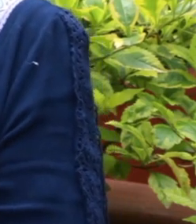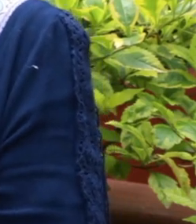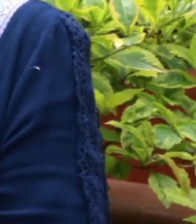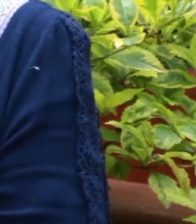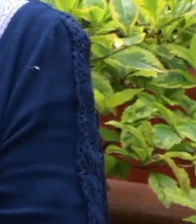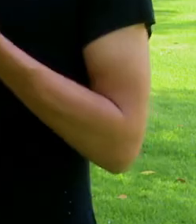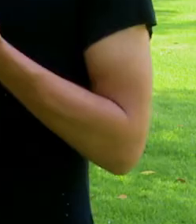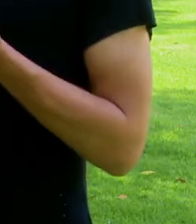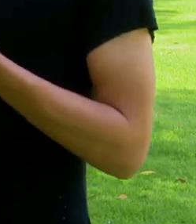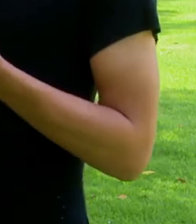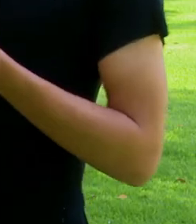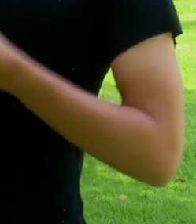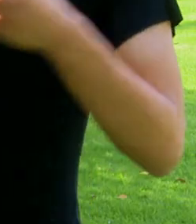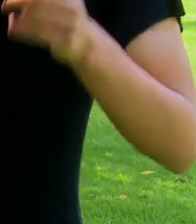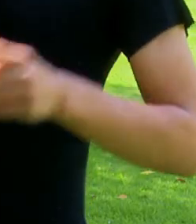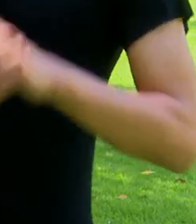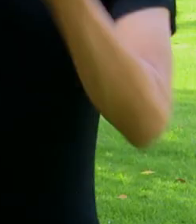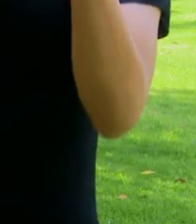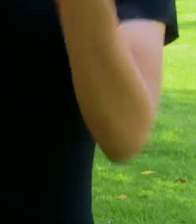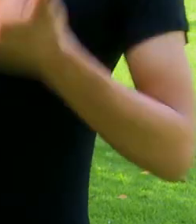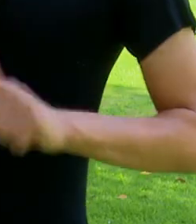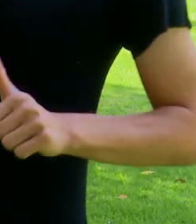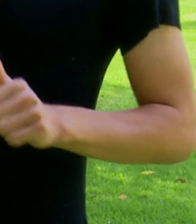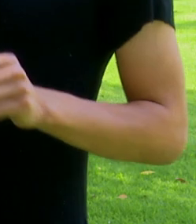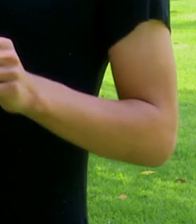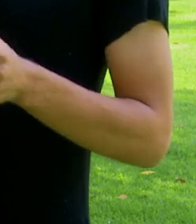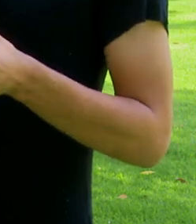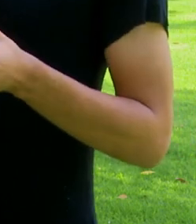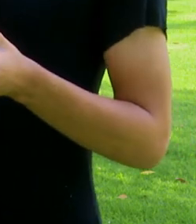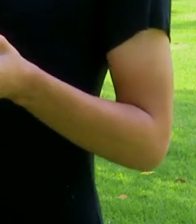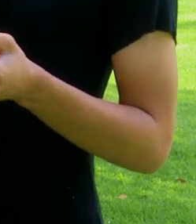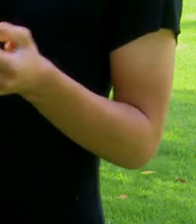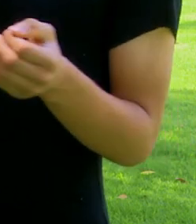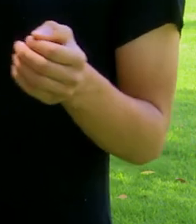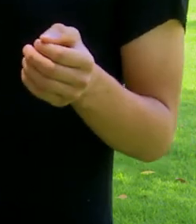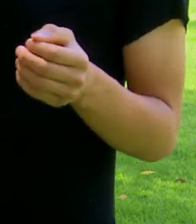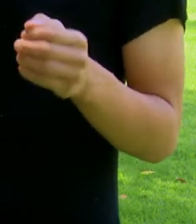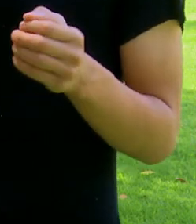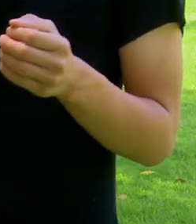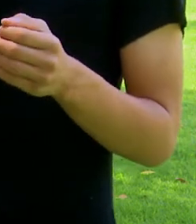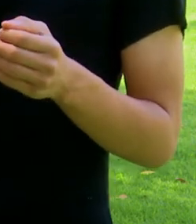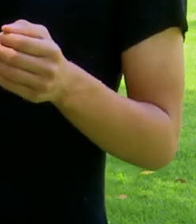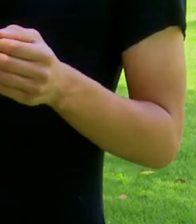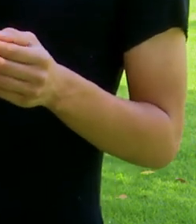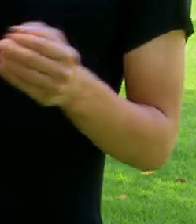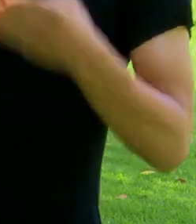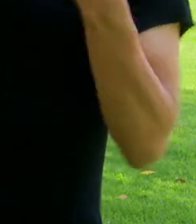Te quiero mucho. La verdad es que siempre me ha gustado que mi mamá me ayuda muchísimo.